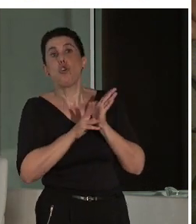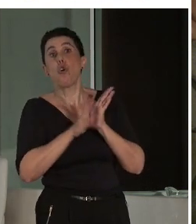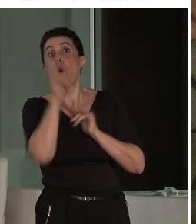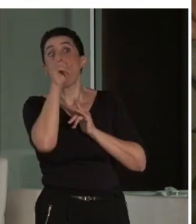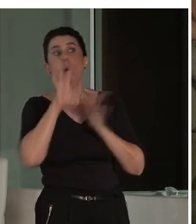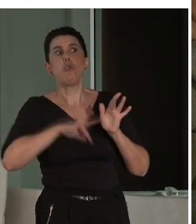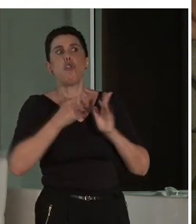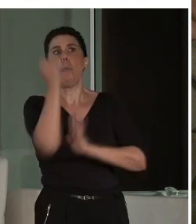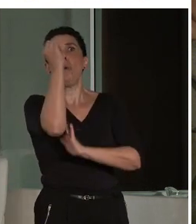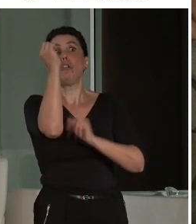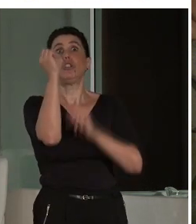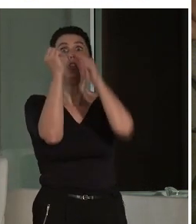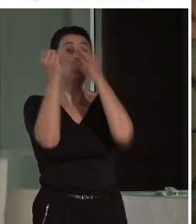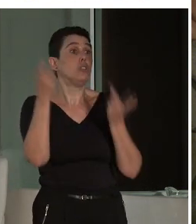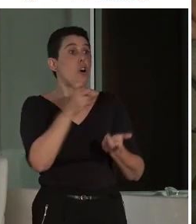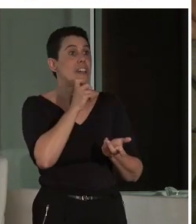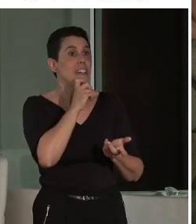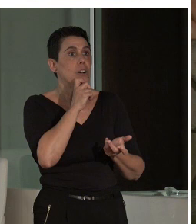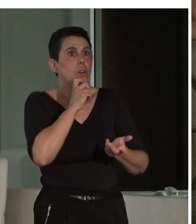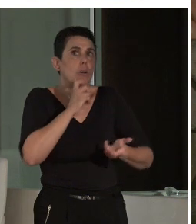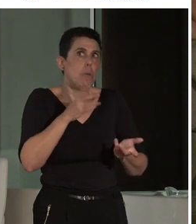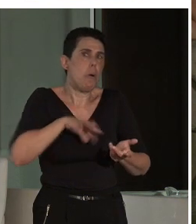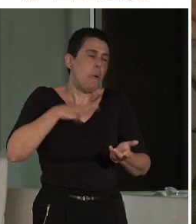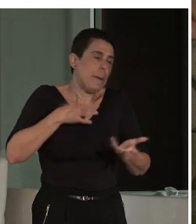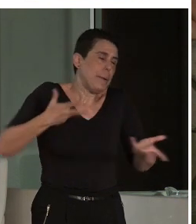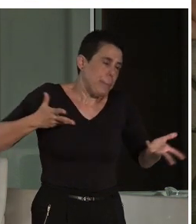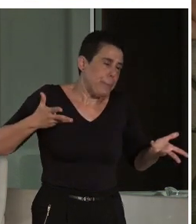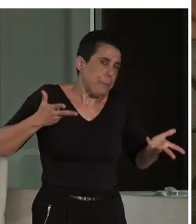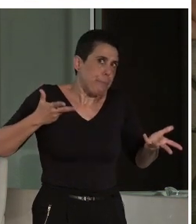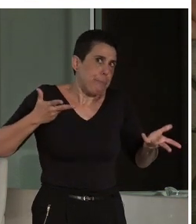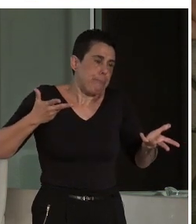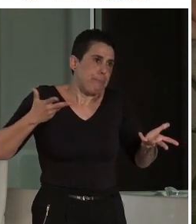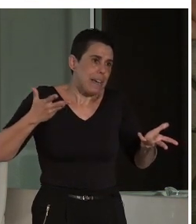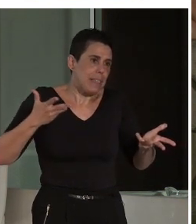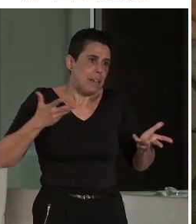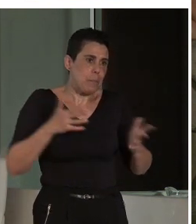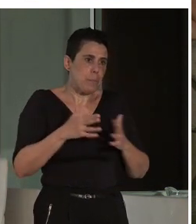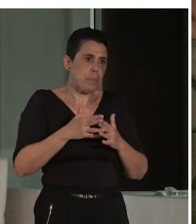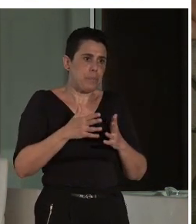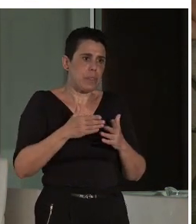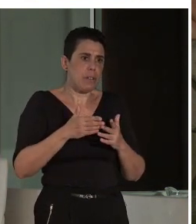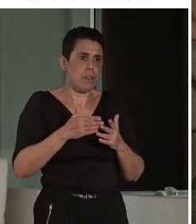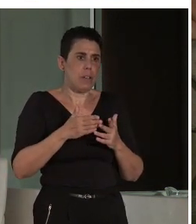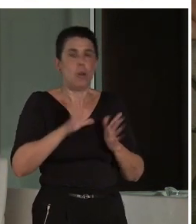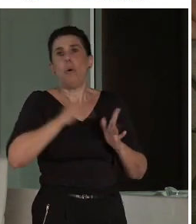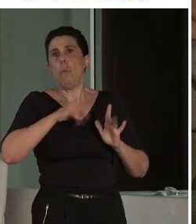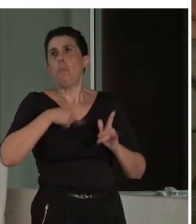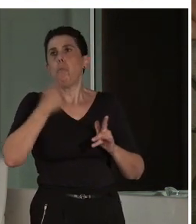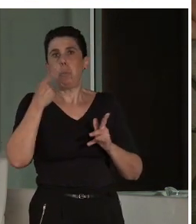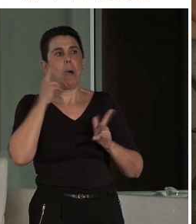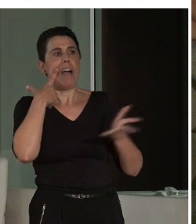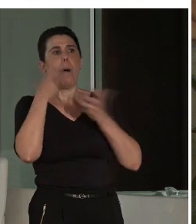aunque quizás se vea un poco modificado, ¿no?